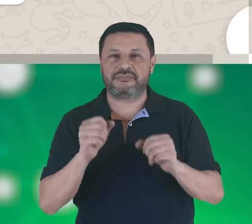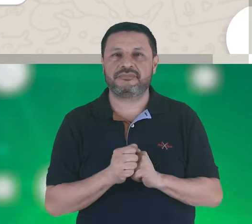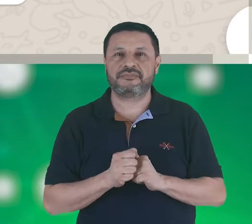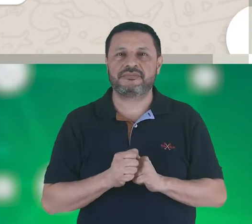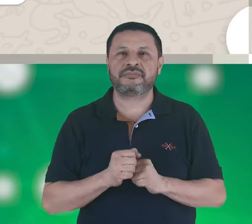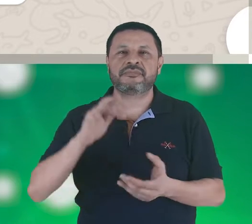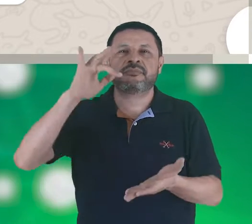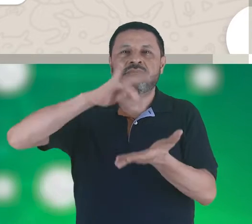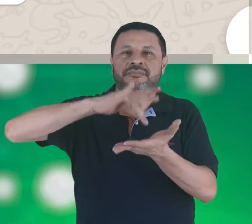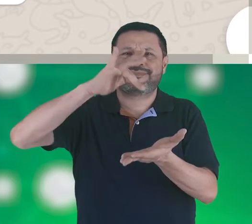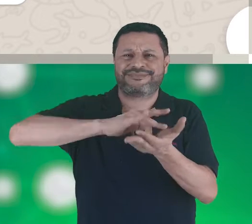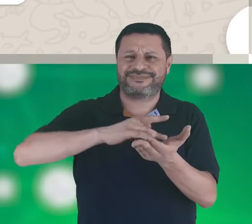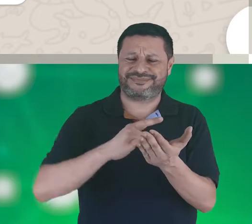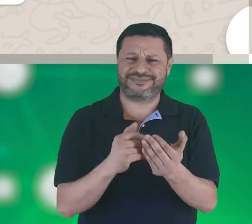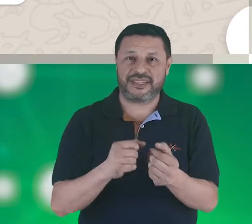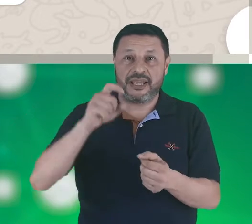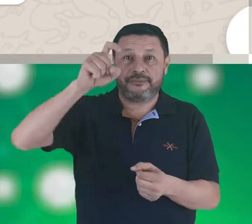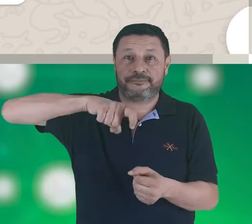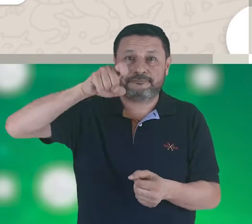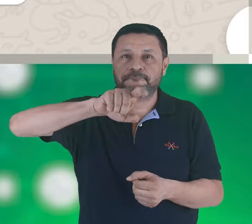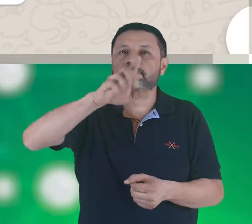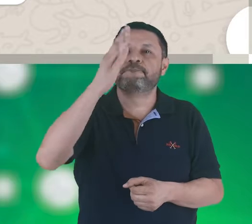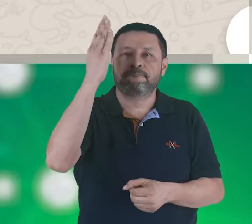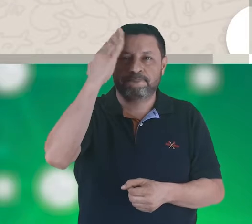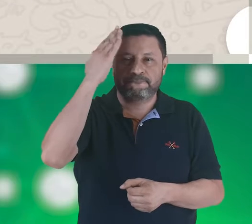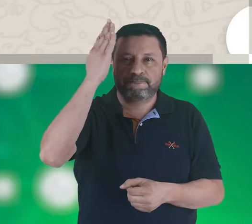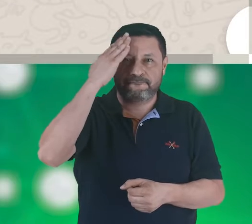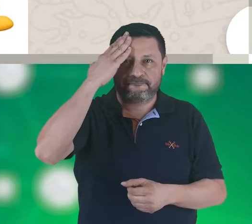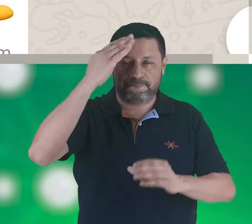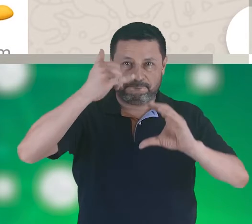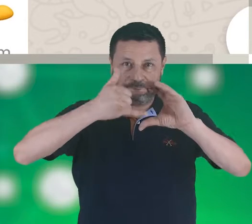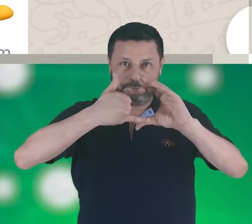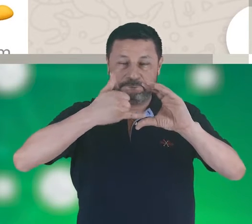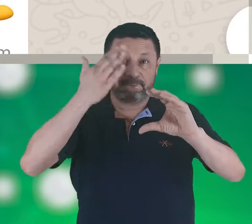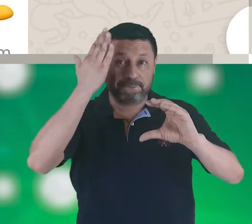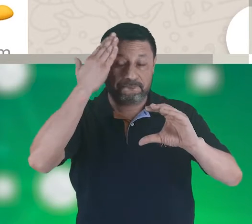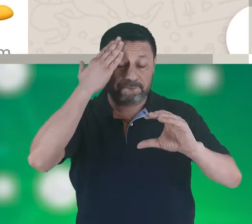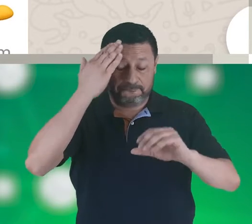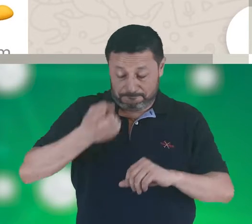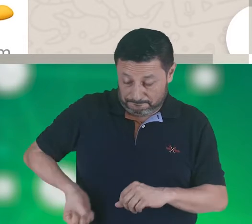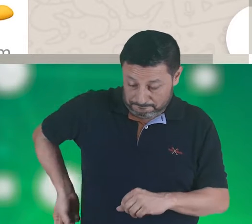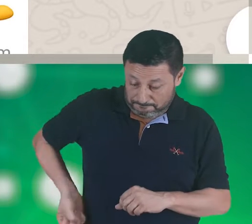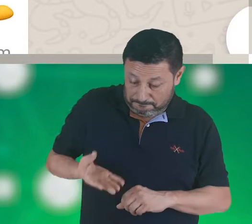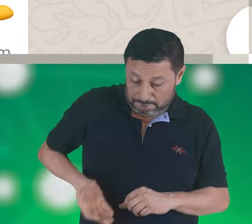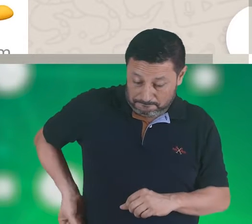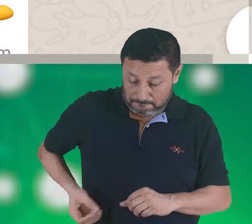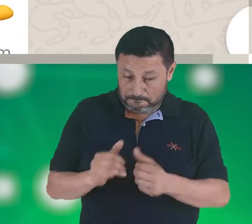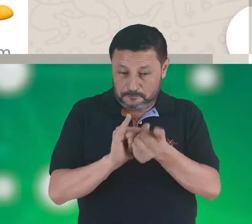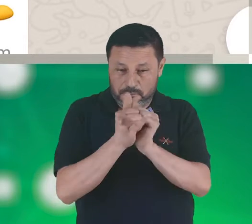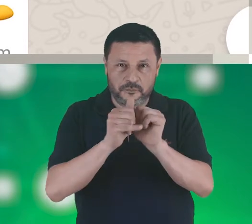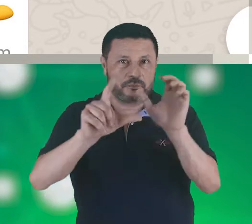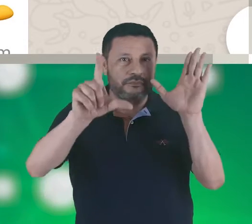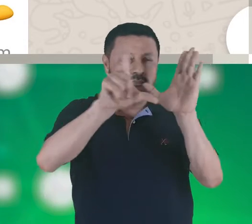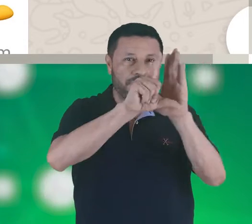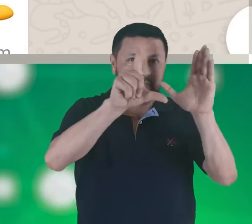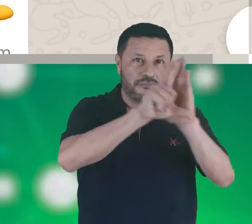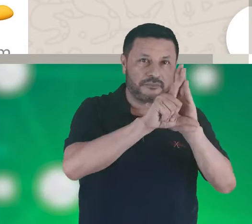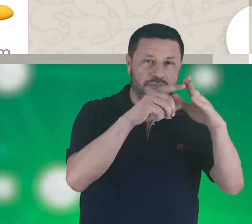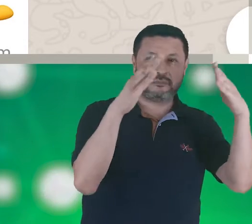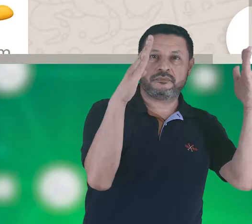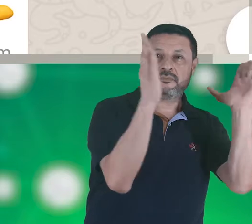Para participar es necesario tener conocimiento de este deporte, ya que se aplicará el mismo